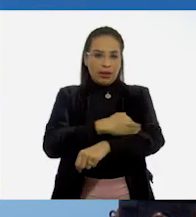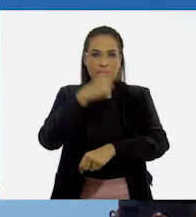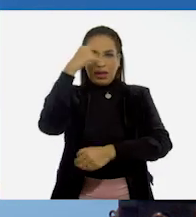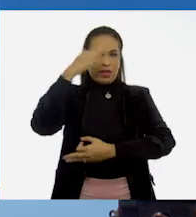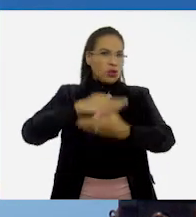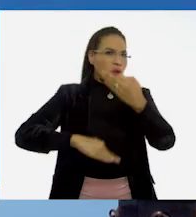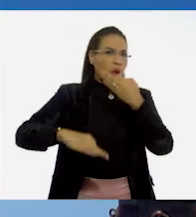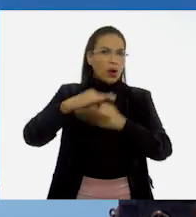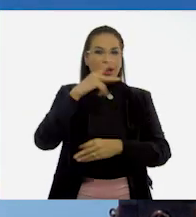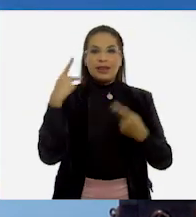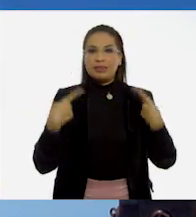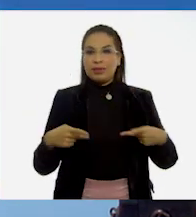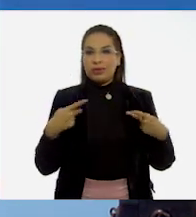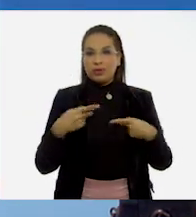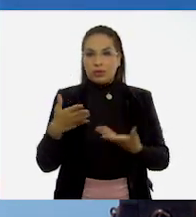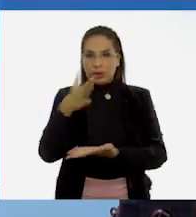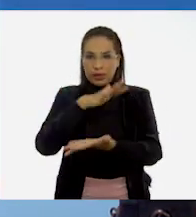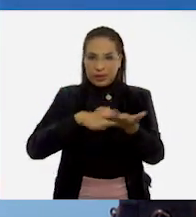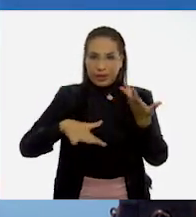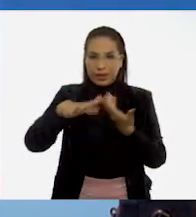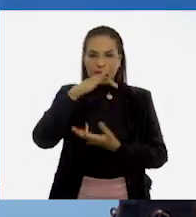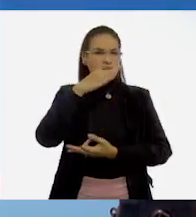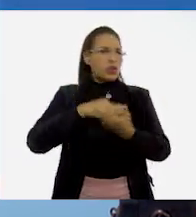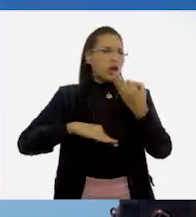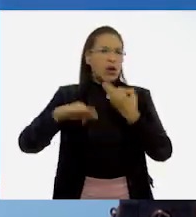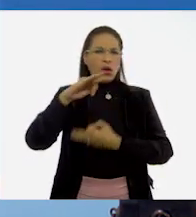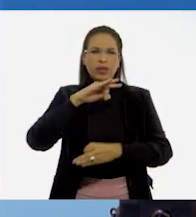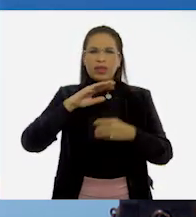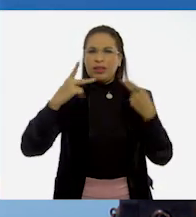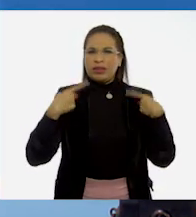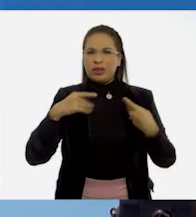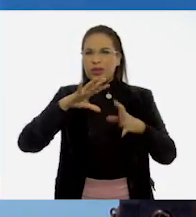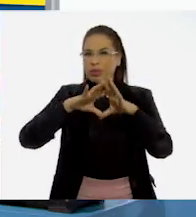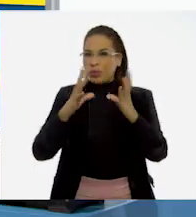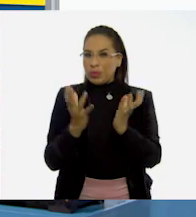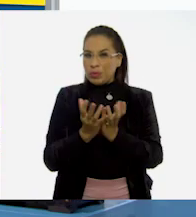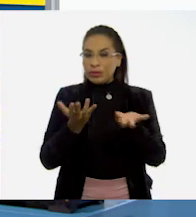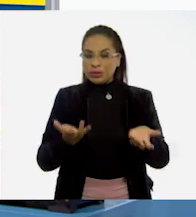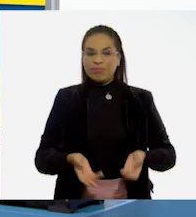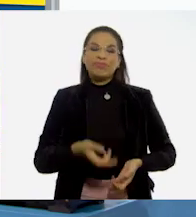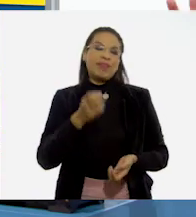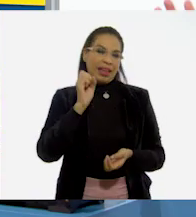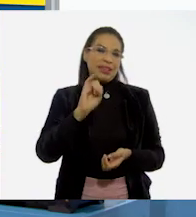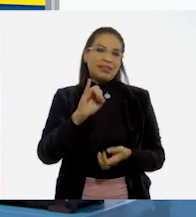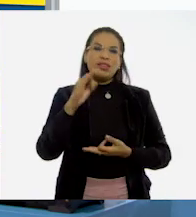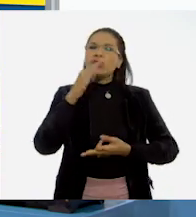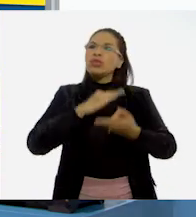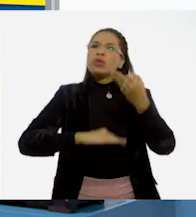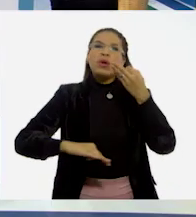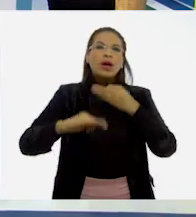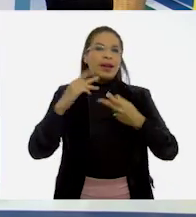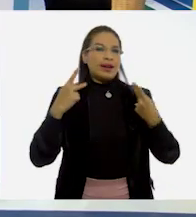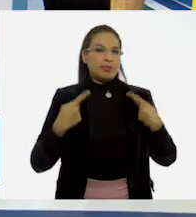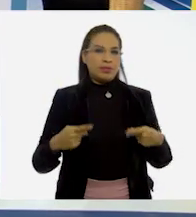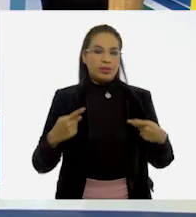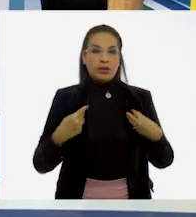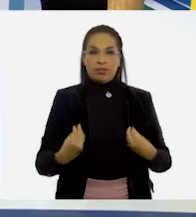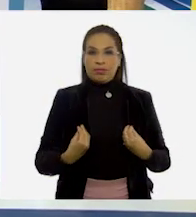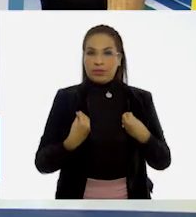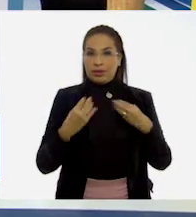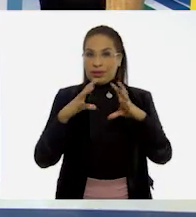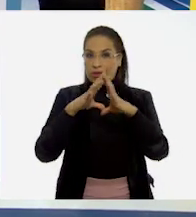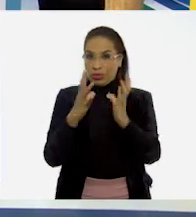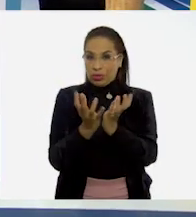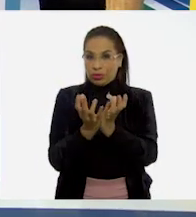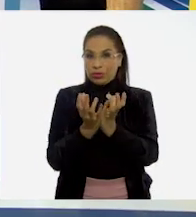para todas las personas que me rodean, para todo el universo? Así es, Raúl. Son para todas las personas que habitamos